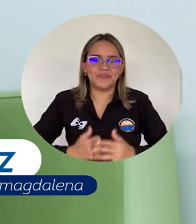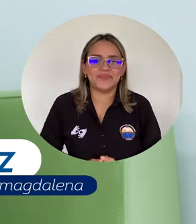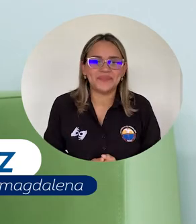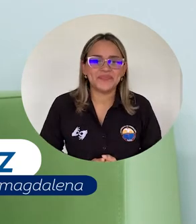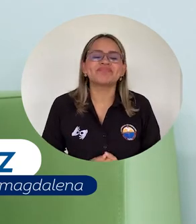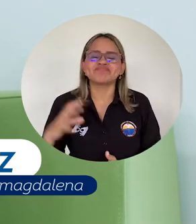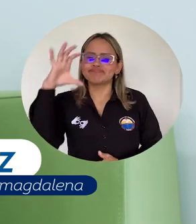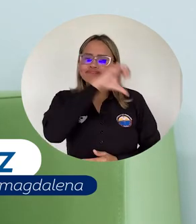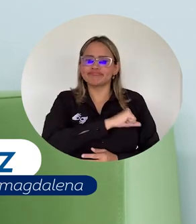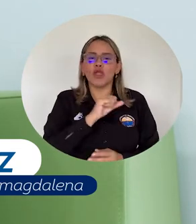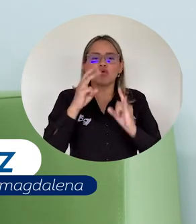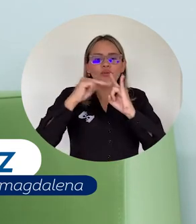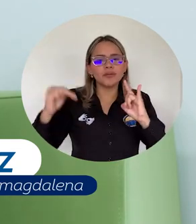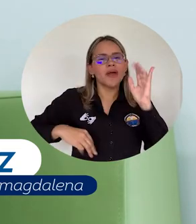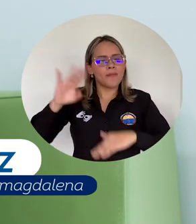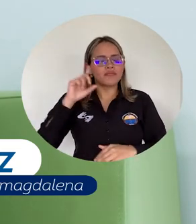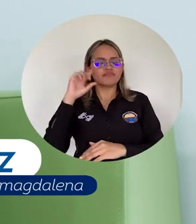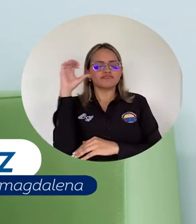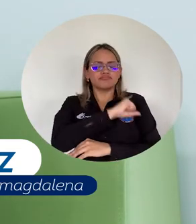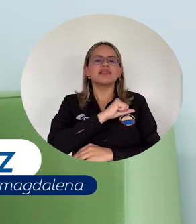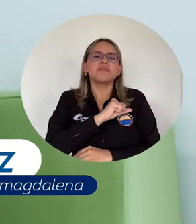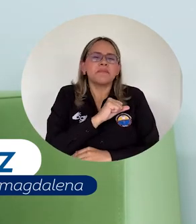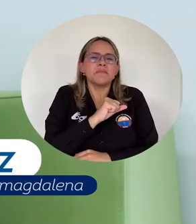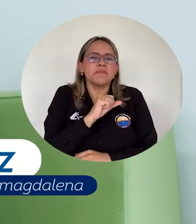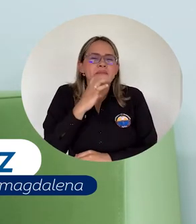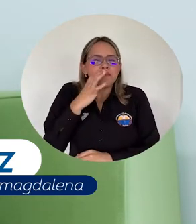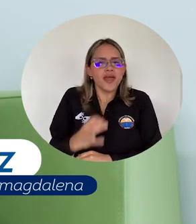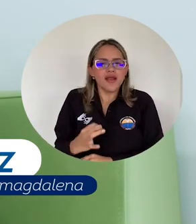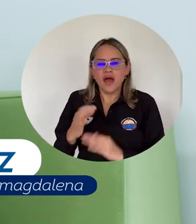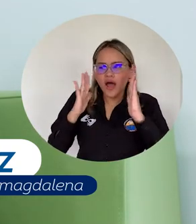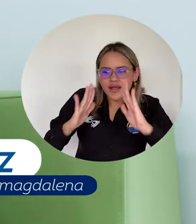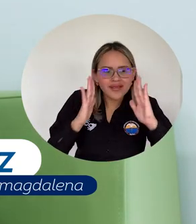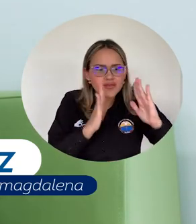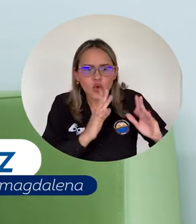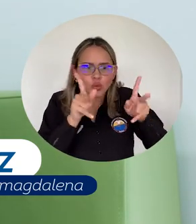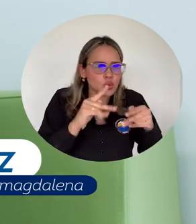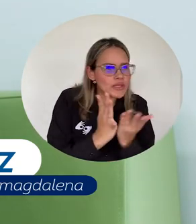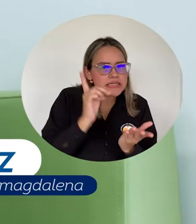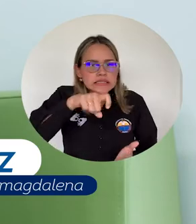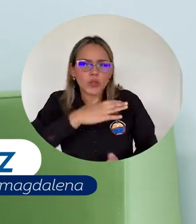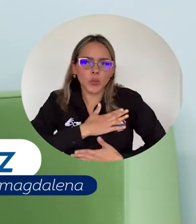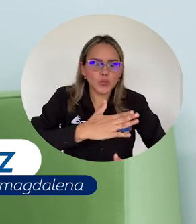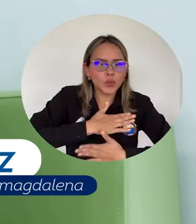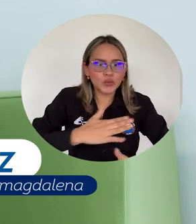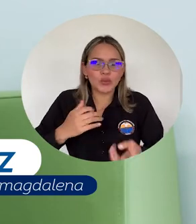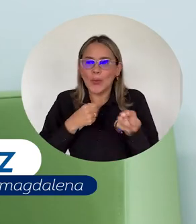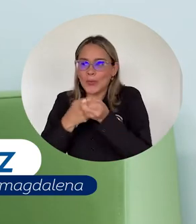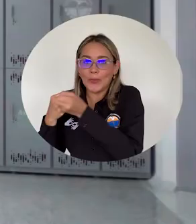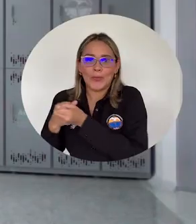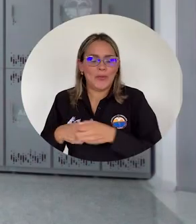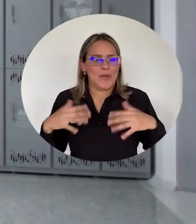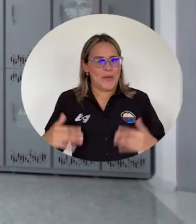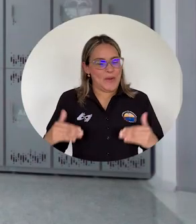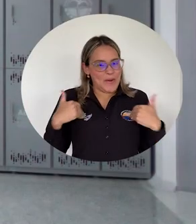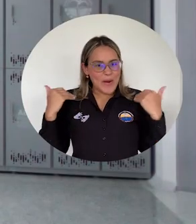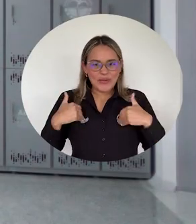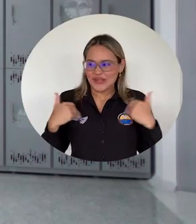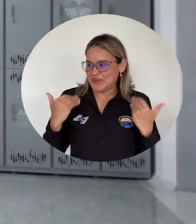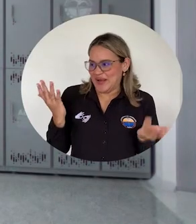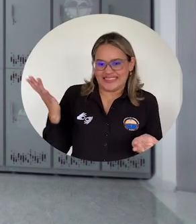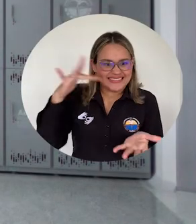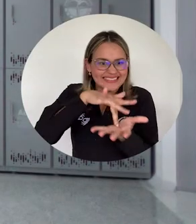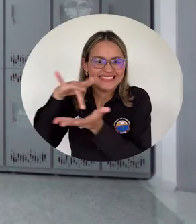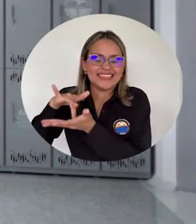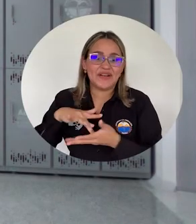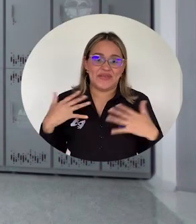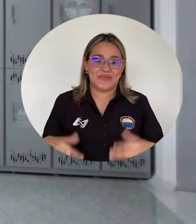interesa realmente a sus estudiantes y que más allá de cualquier otra cosa es bueno fomentar todos estos espacios de participación para todos. Orgulloso más que